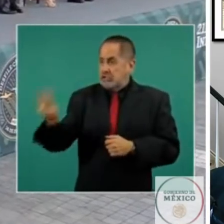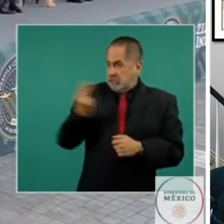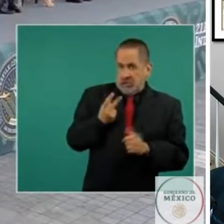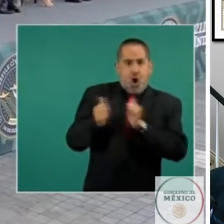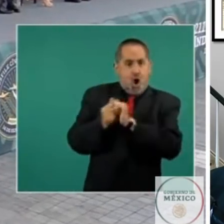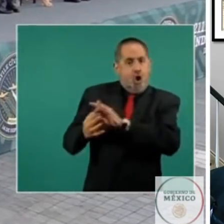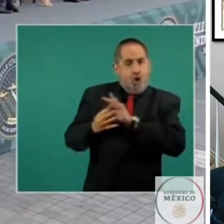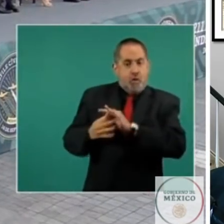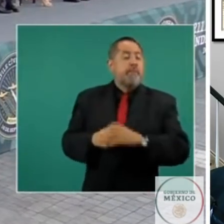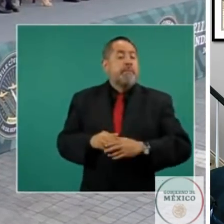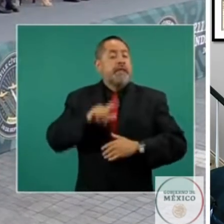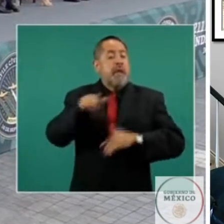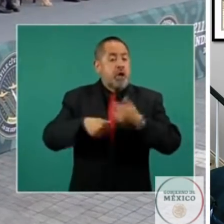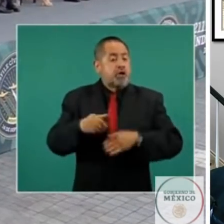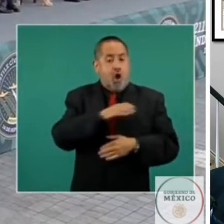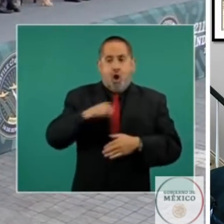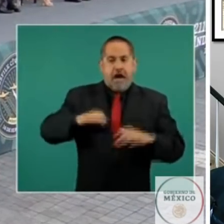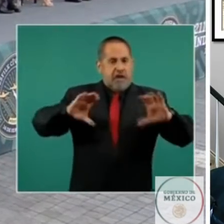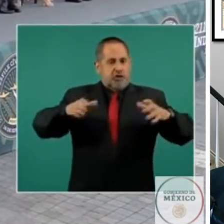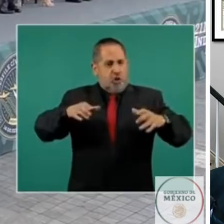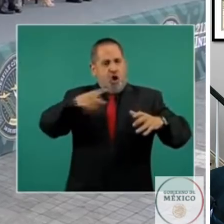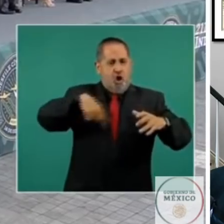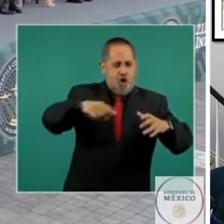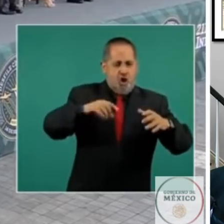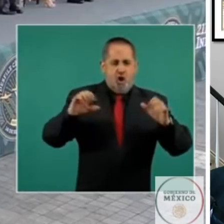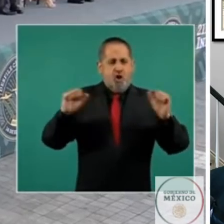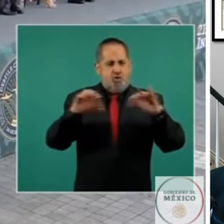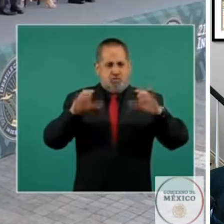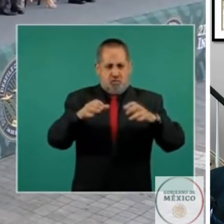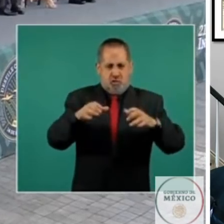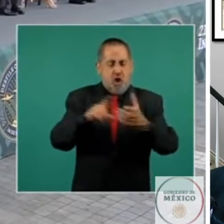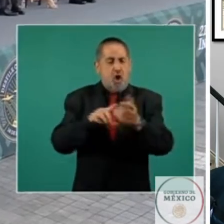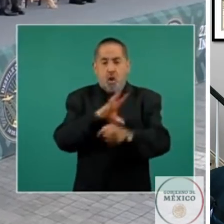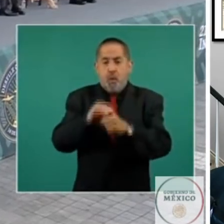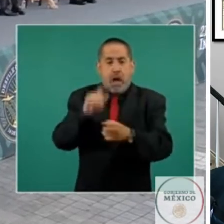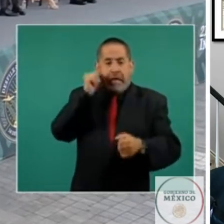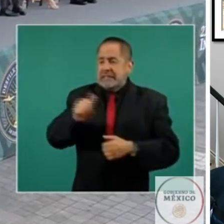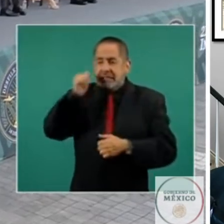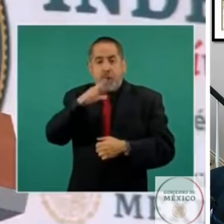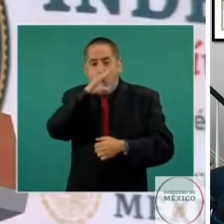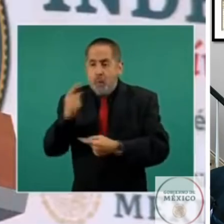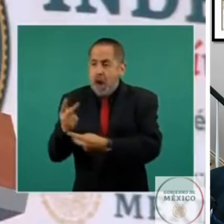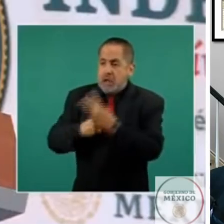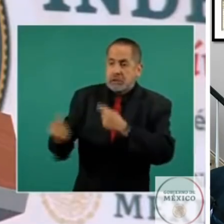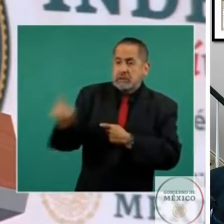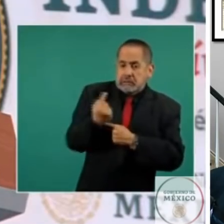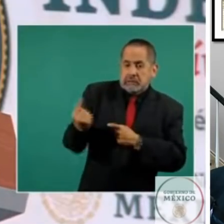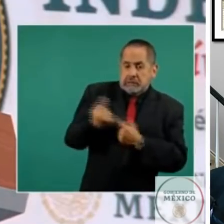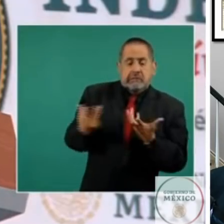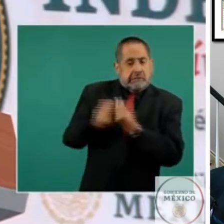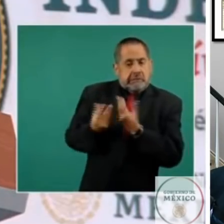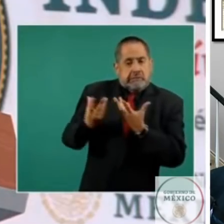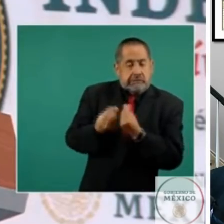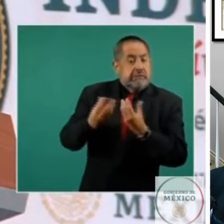el gobierno, el exilio o la guerra al lado de Juárez, hubo siempre cubanos. Elogian su obra magnífica